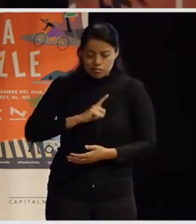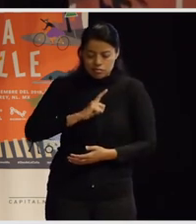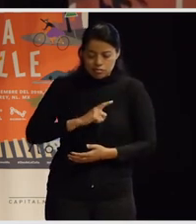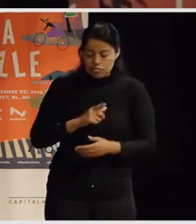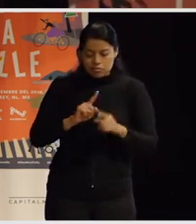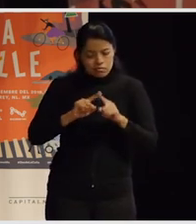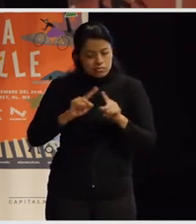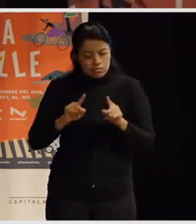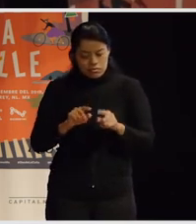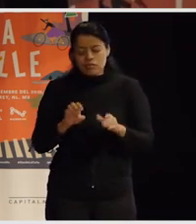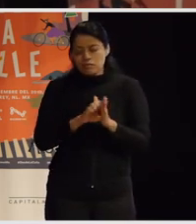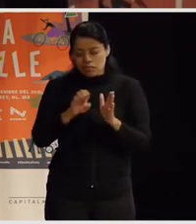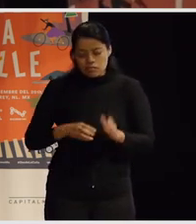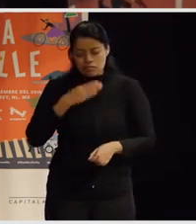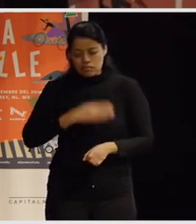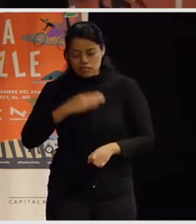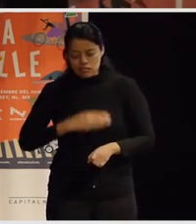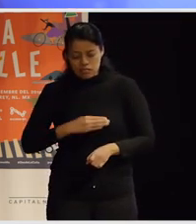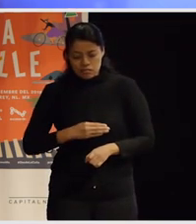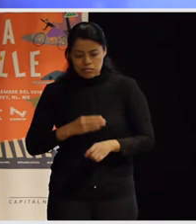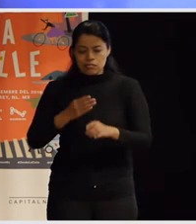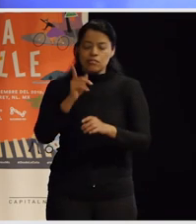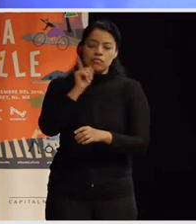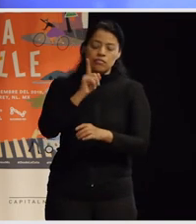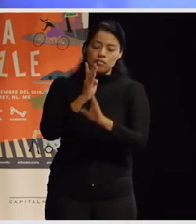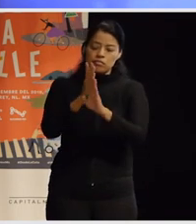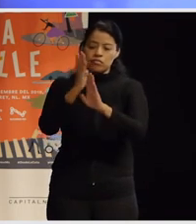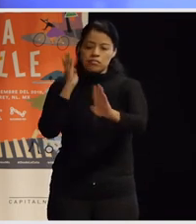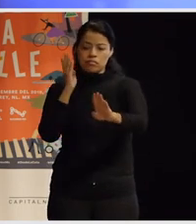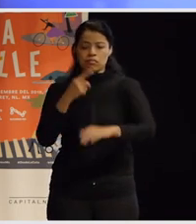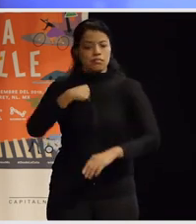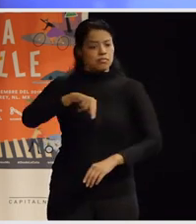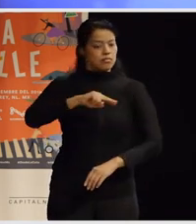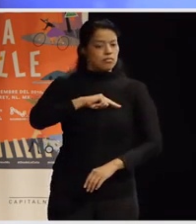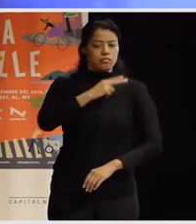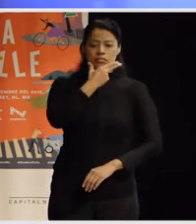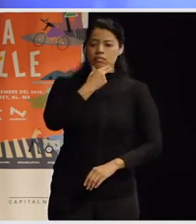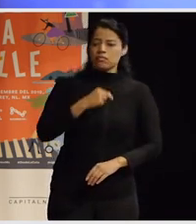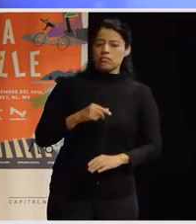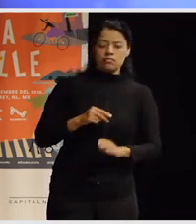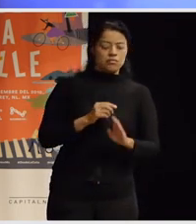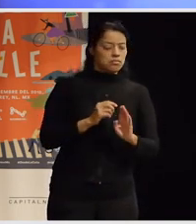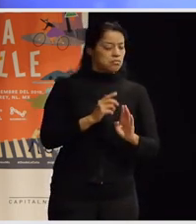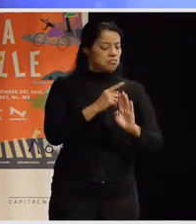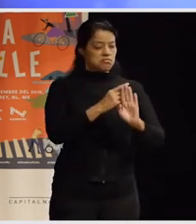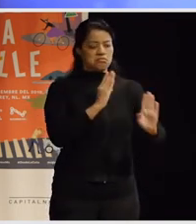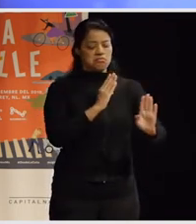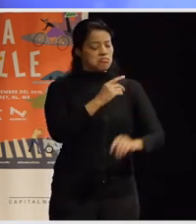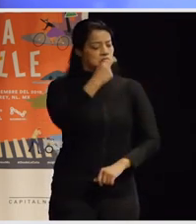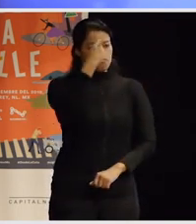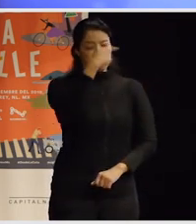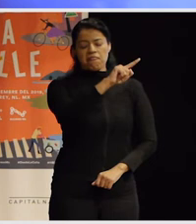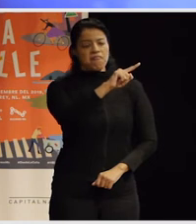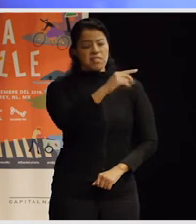y tú siempre que vas a los sanitarios ves a las mujeres formadas y nosotros como hombres con mucha facilidad encontramos espacios